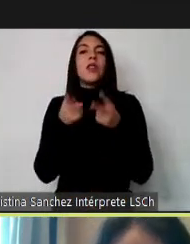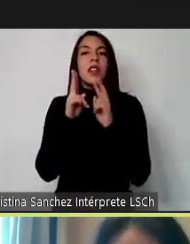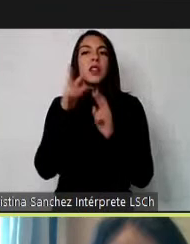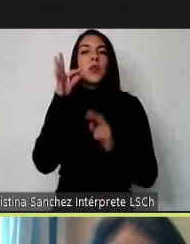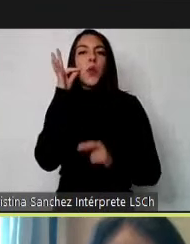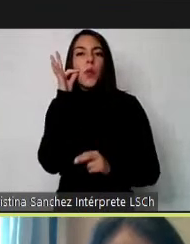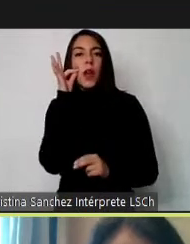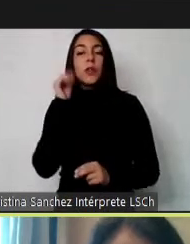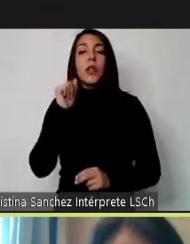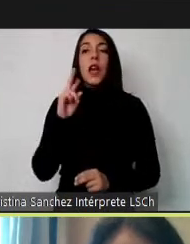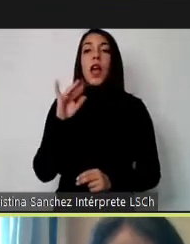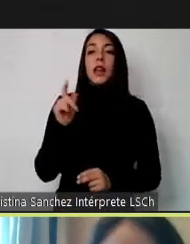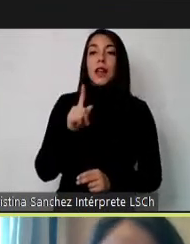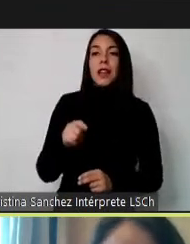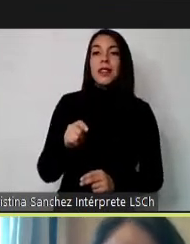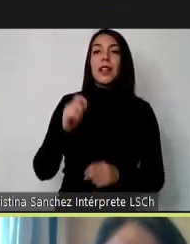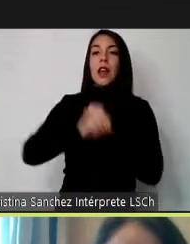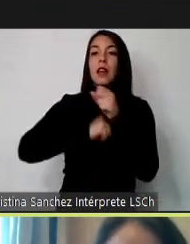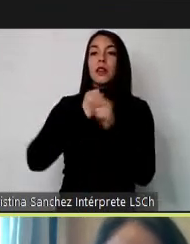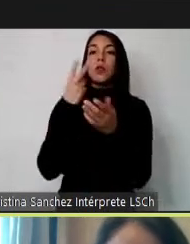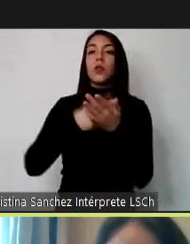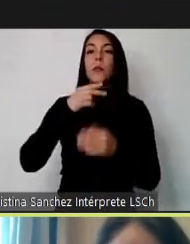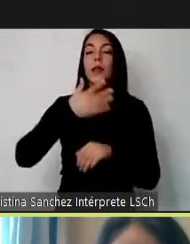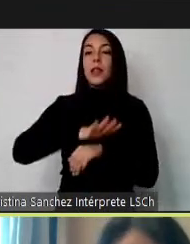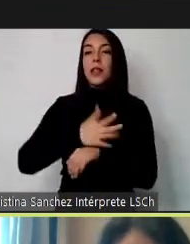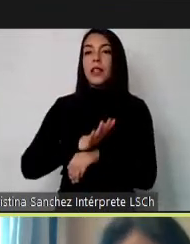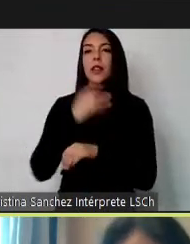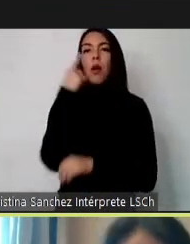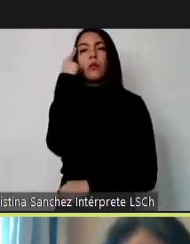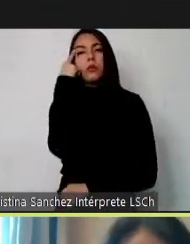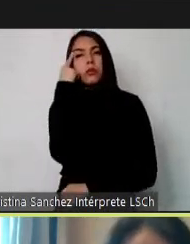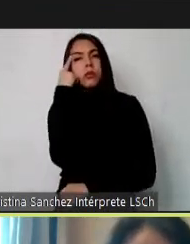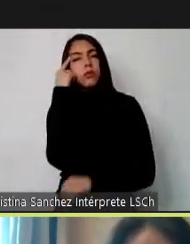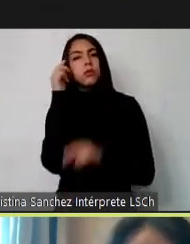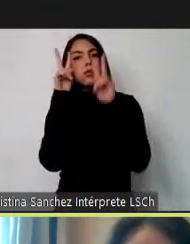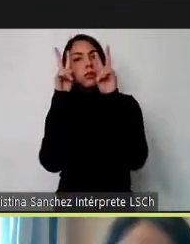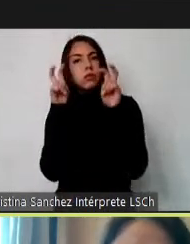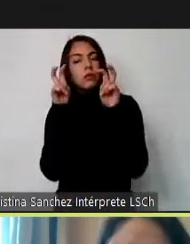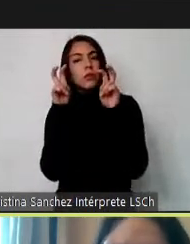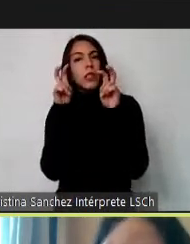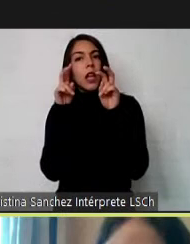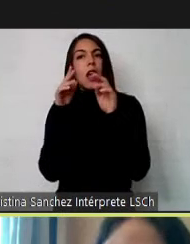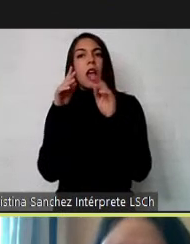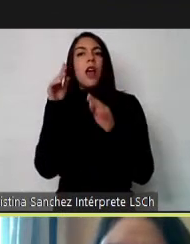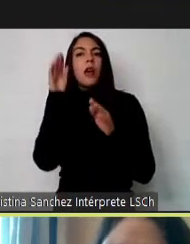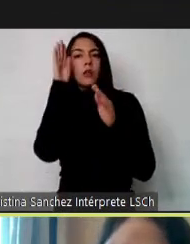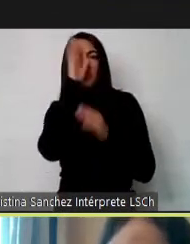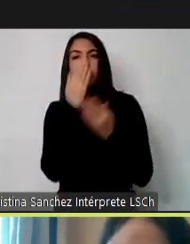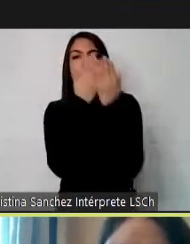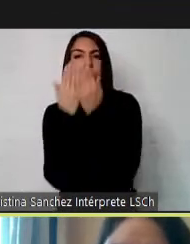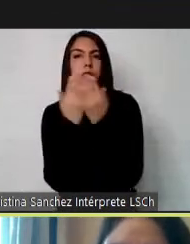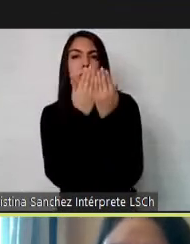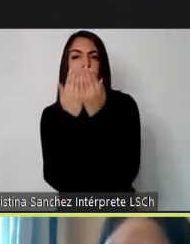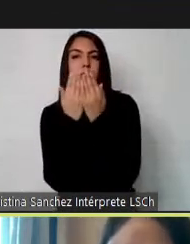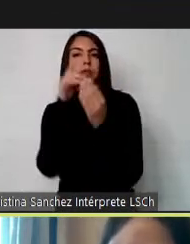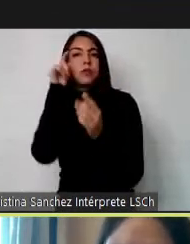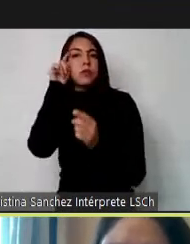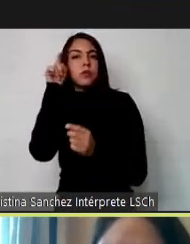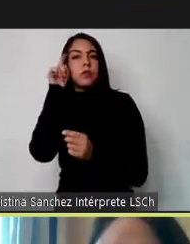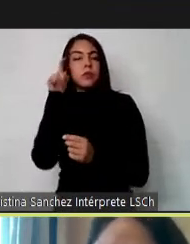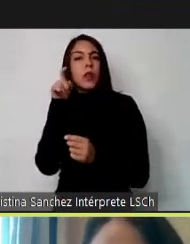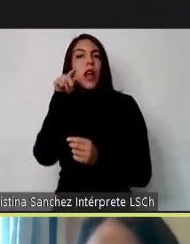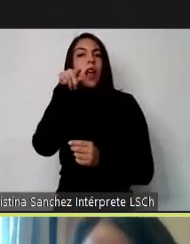Arias, en el 2015, analiza el concepto desde la teoría crítica y lo estudia desde el